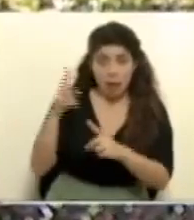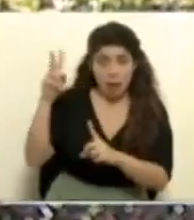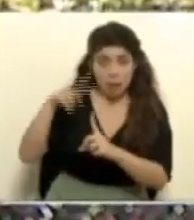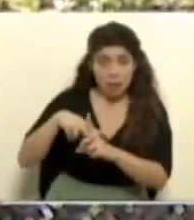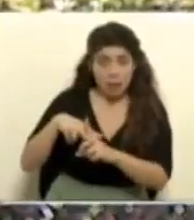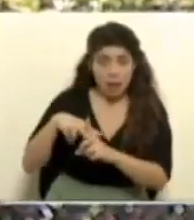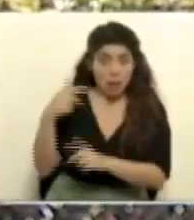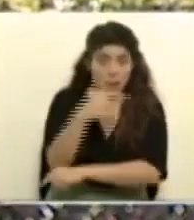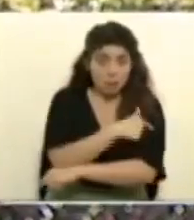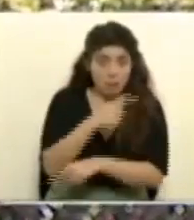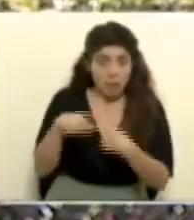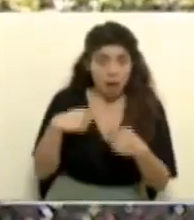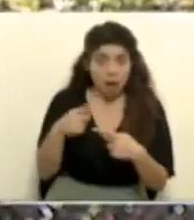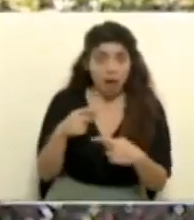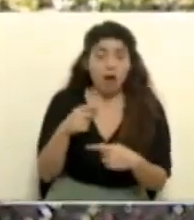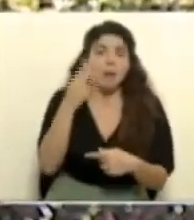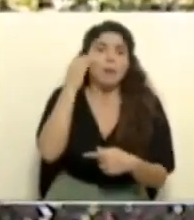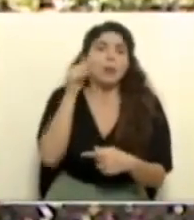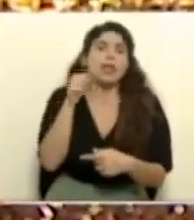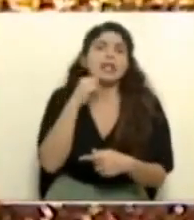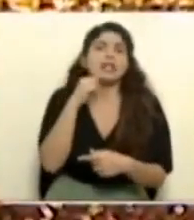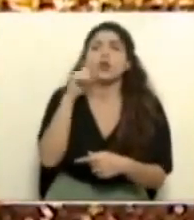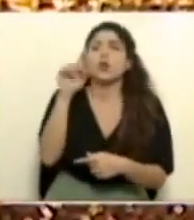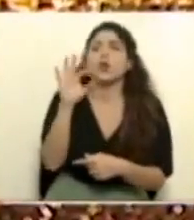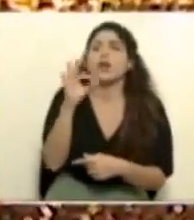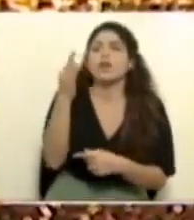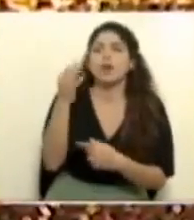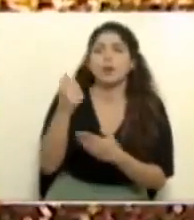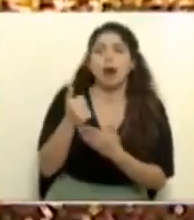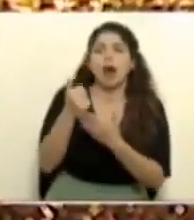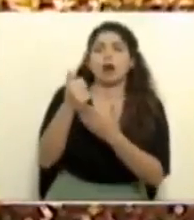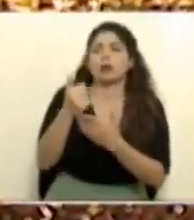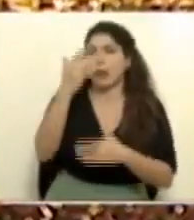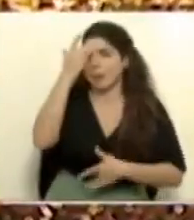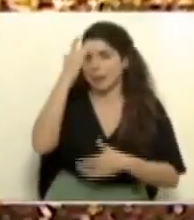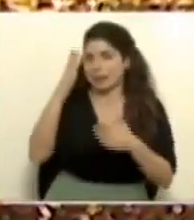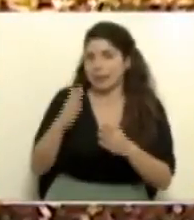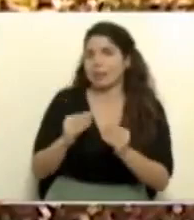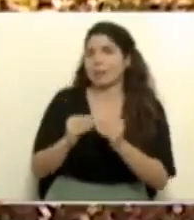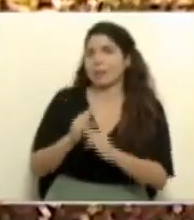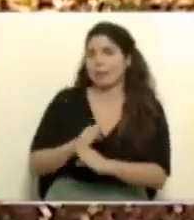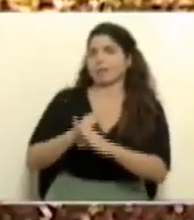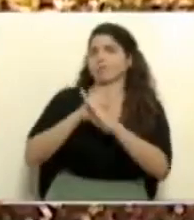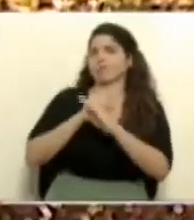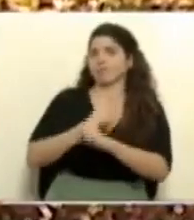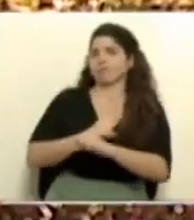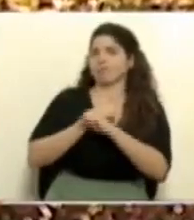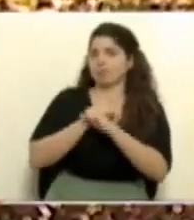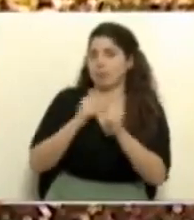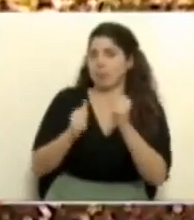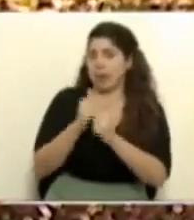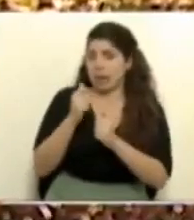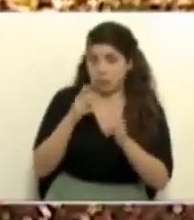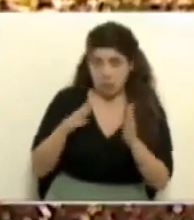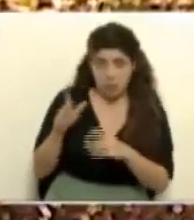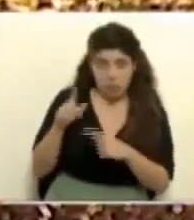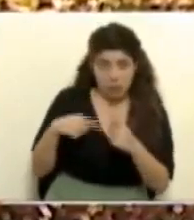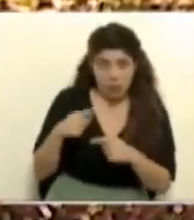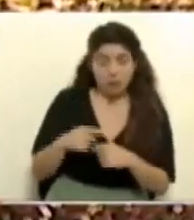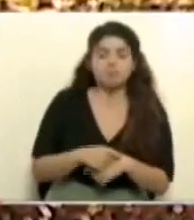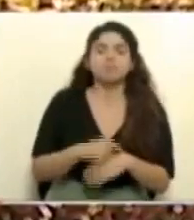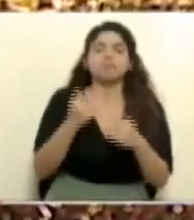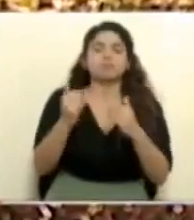de blindar a los usuarios, a los pacientes. Y para don Francisco, además de